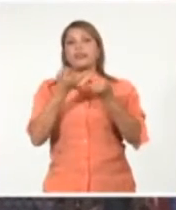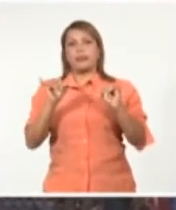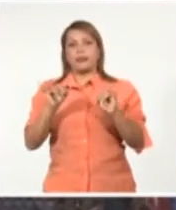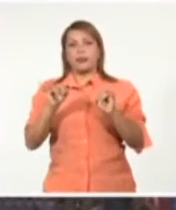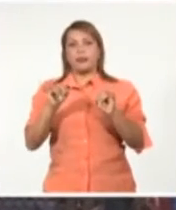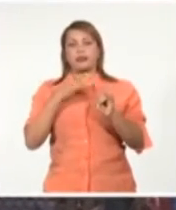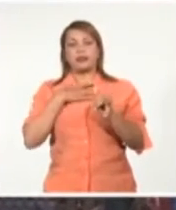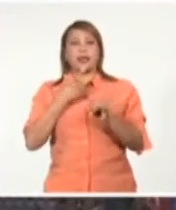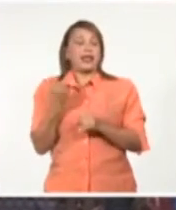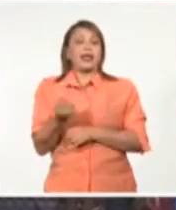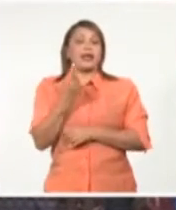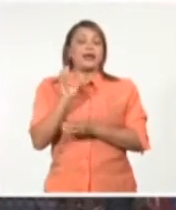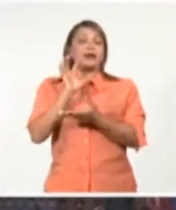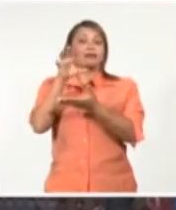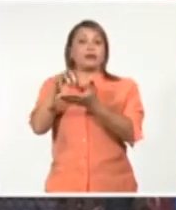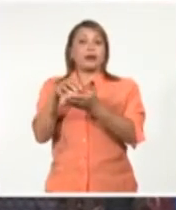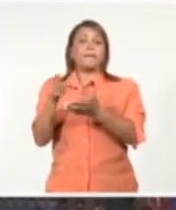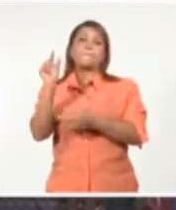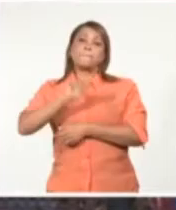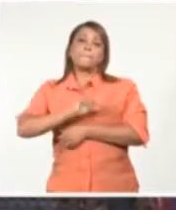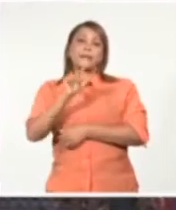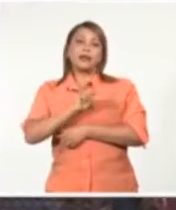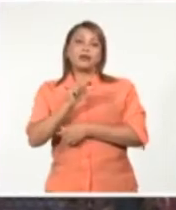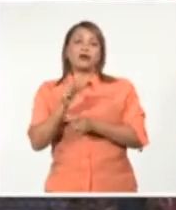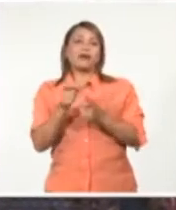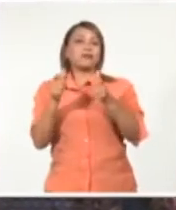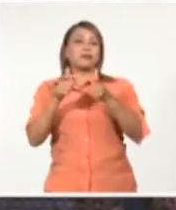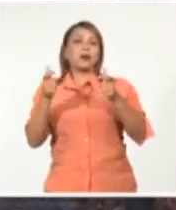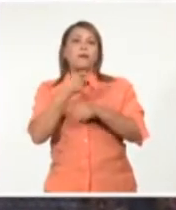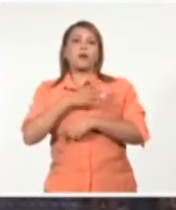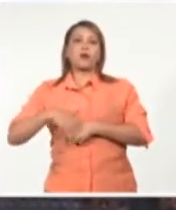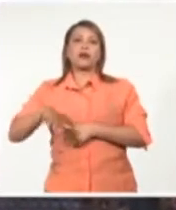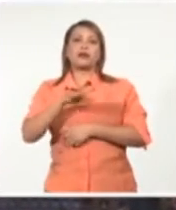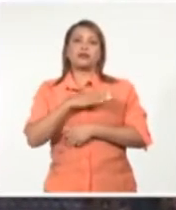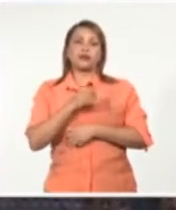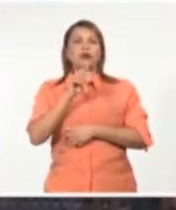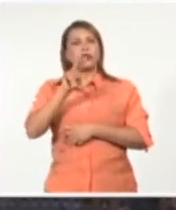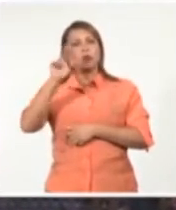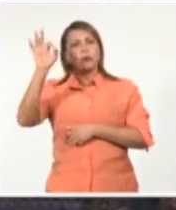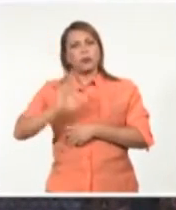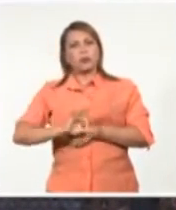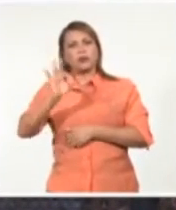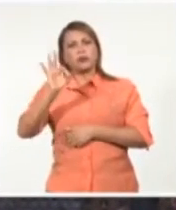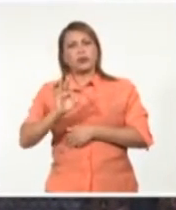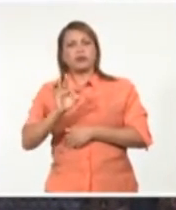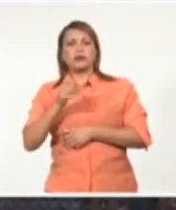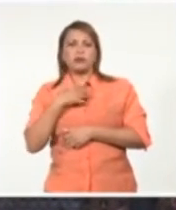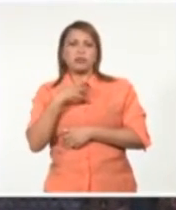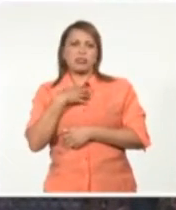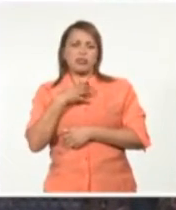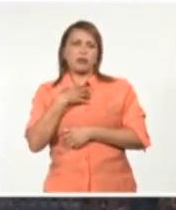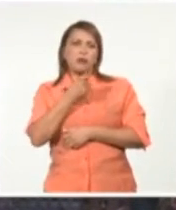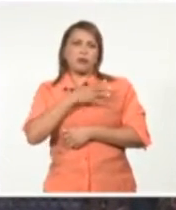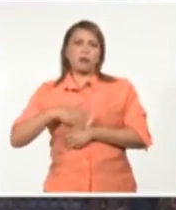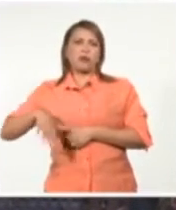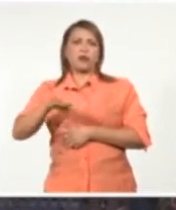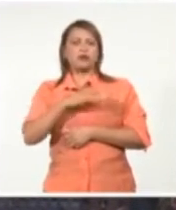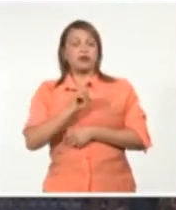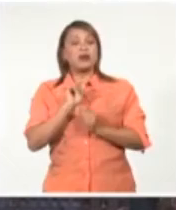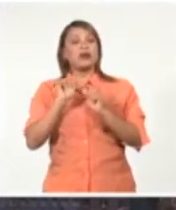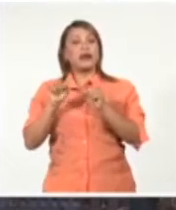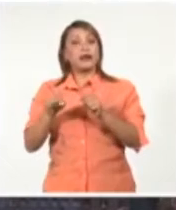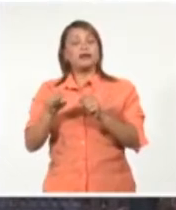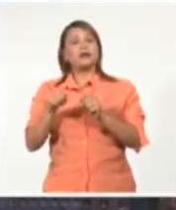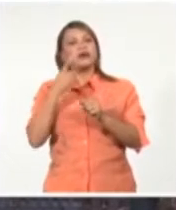Latinoamérica donde hay menor cantidad de población indígena con hasta 2% para algunos censos de 2011 indican. Entonces también es parte de